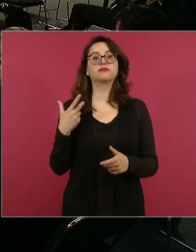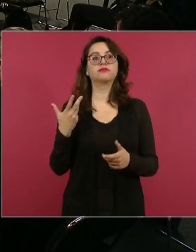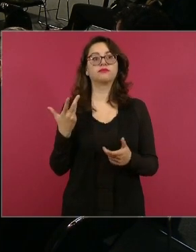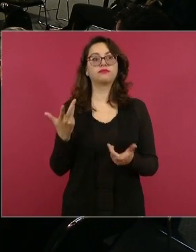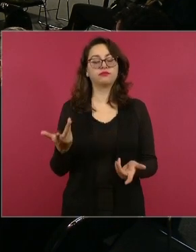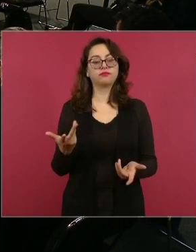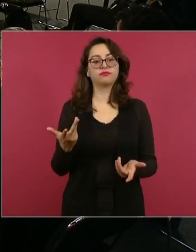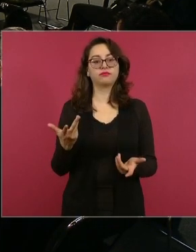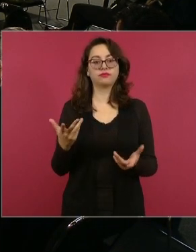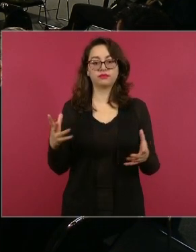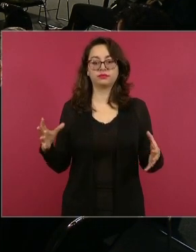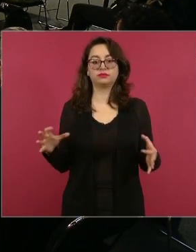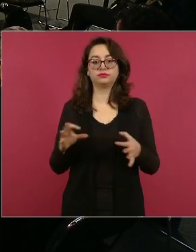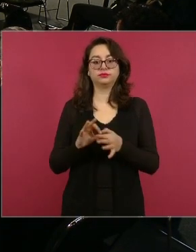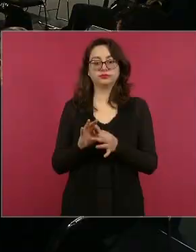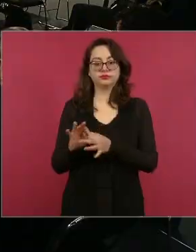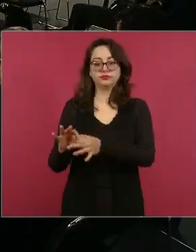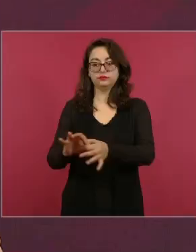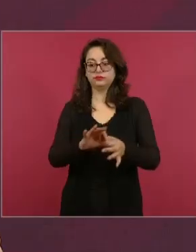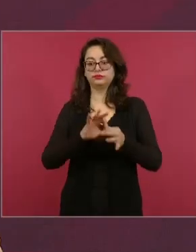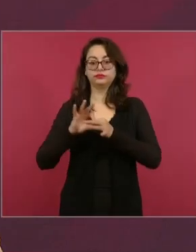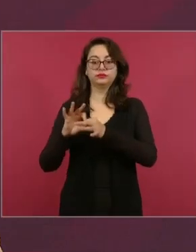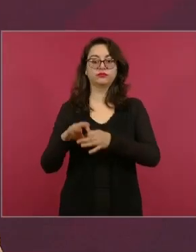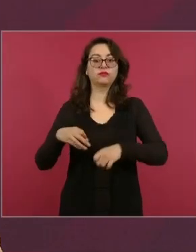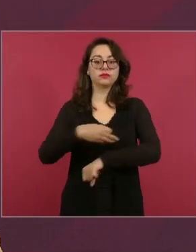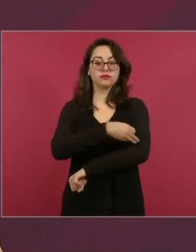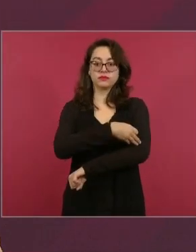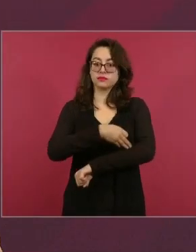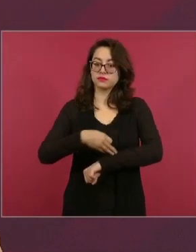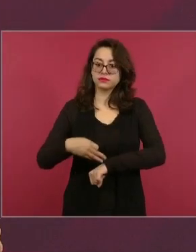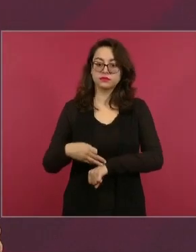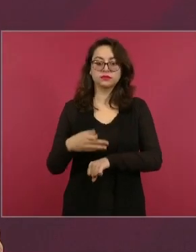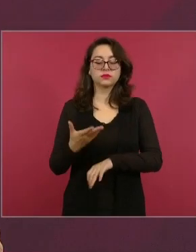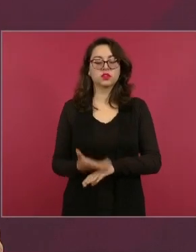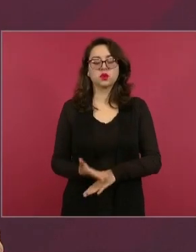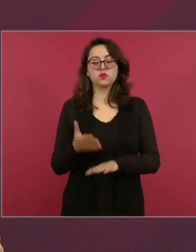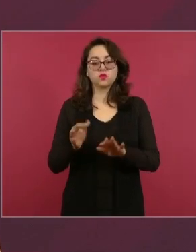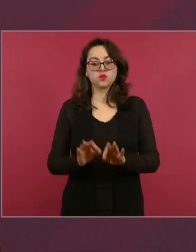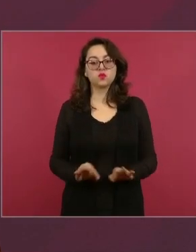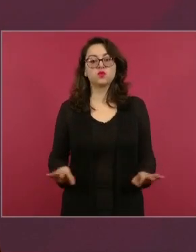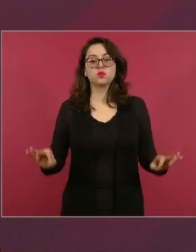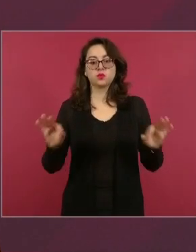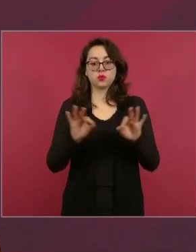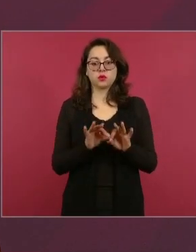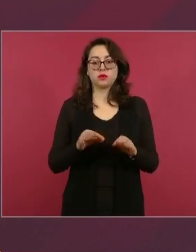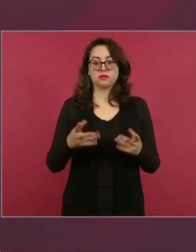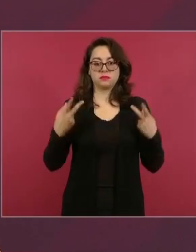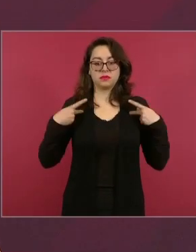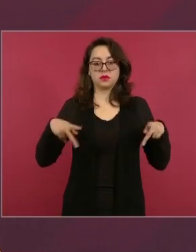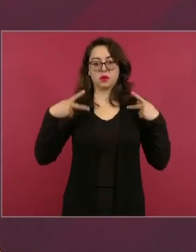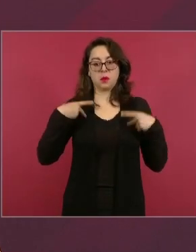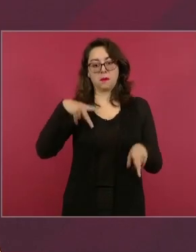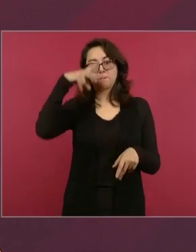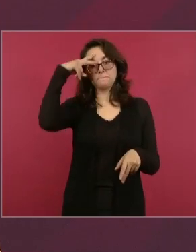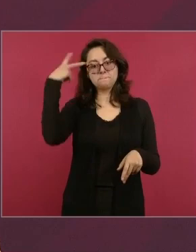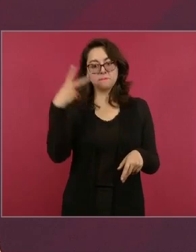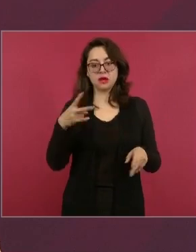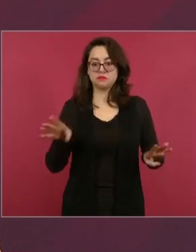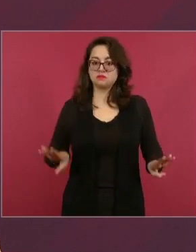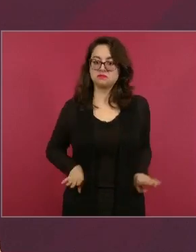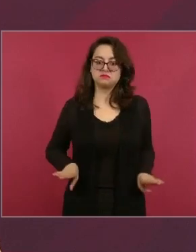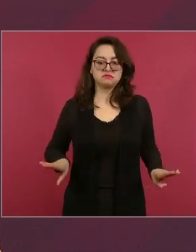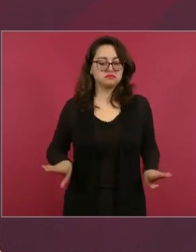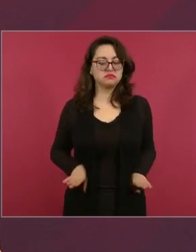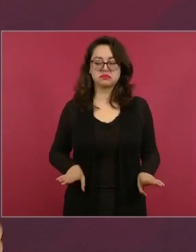la cohesión en las familias, que eso es también de México, que eso también viene de lejos,